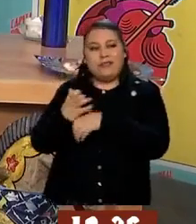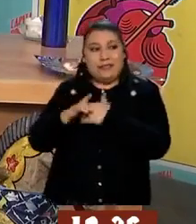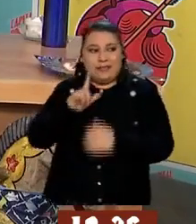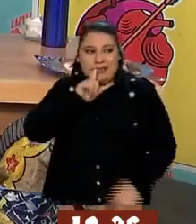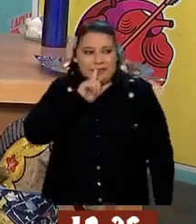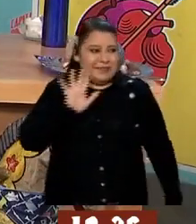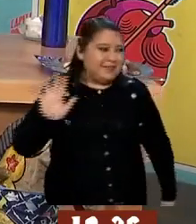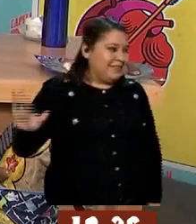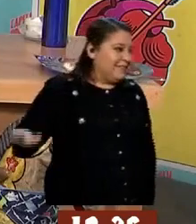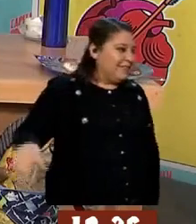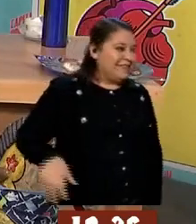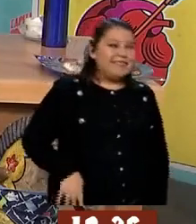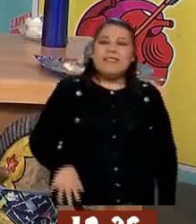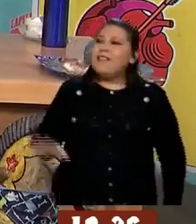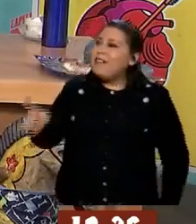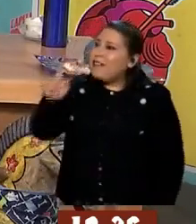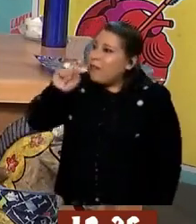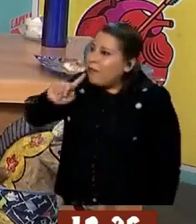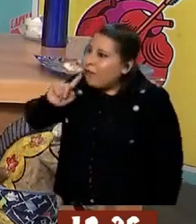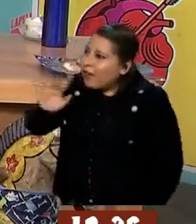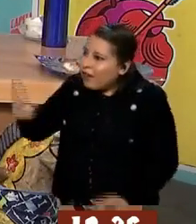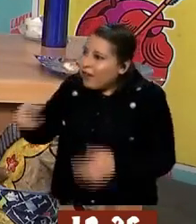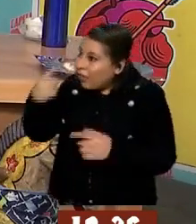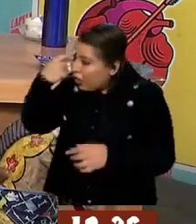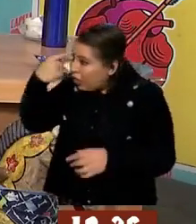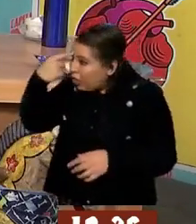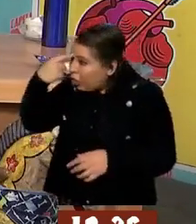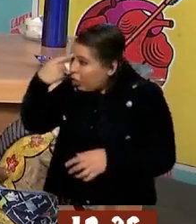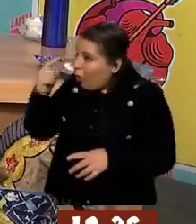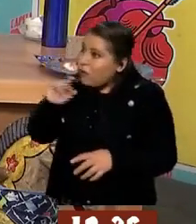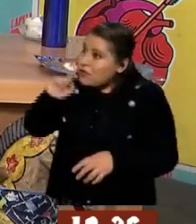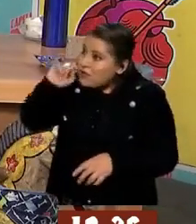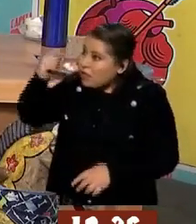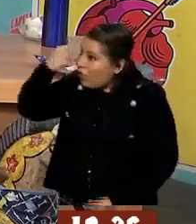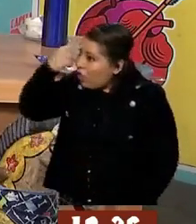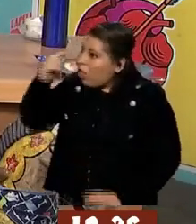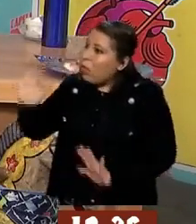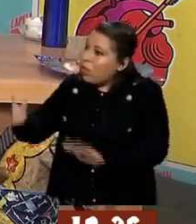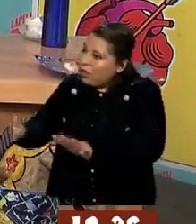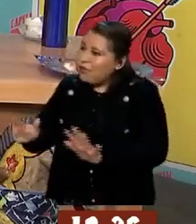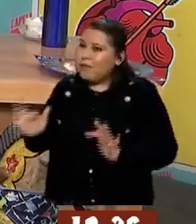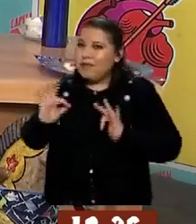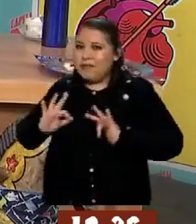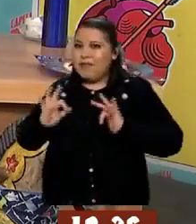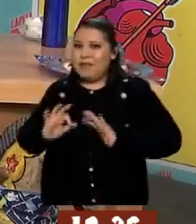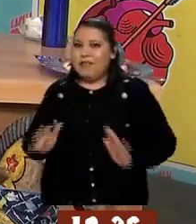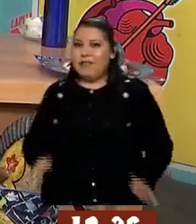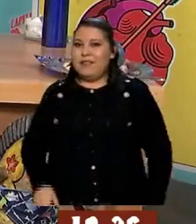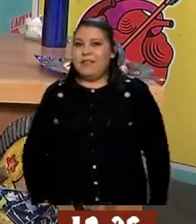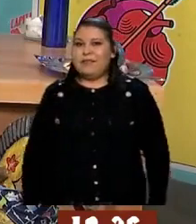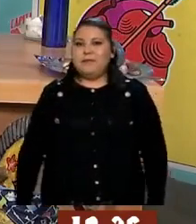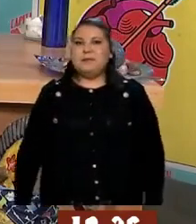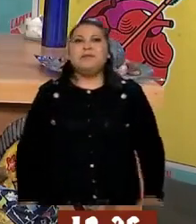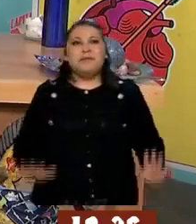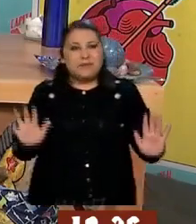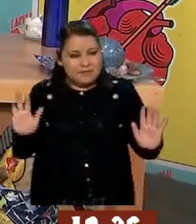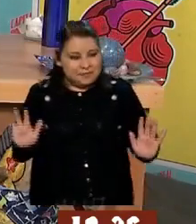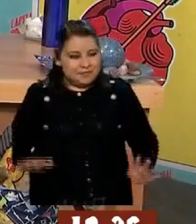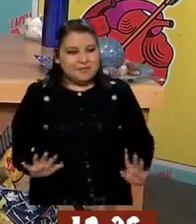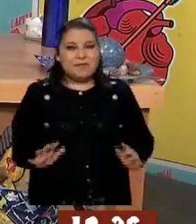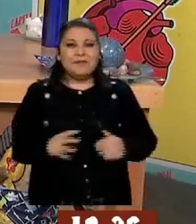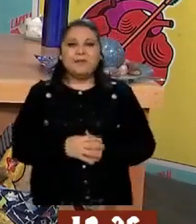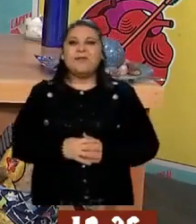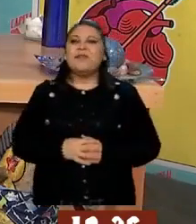No sé, no saben ni de qué estoy hablando, señora. Puede ser. O sea, que me pica, no habíamos pegado a nadie en este programa.